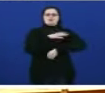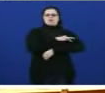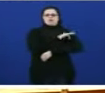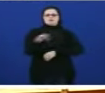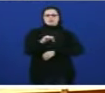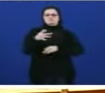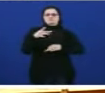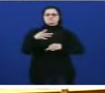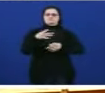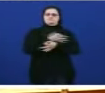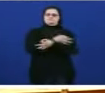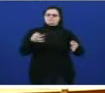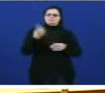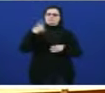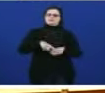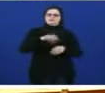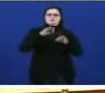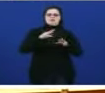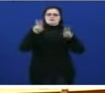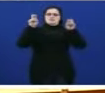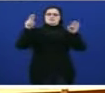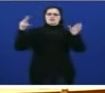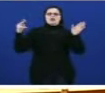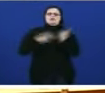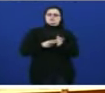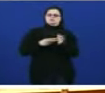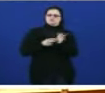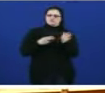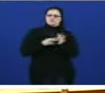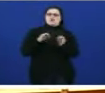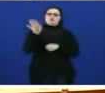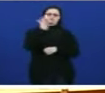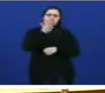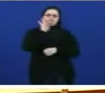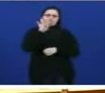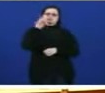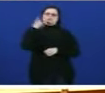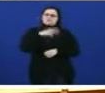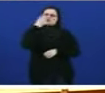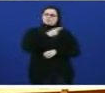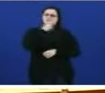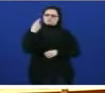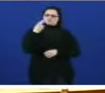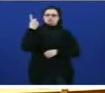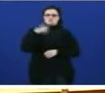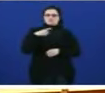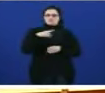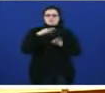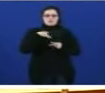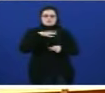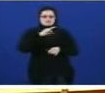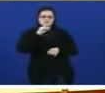Prometer a vostede tamén acabar co enxufismo e co caciquismo nunha mensase sen dúbida dirigida ás súas propias filas.